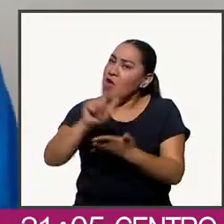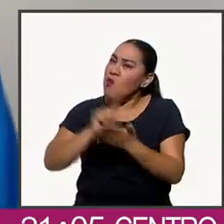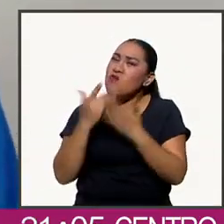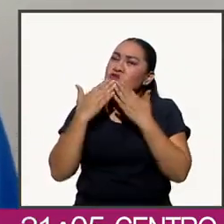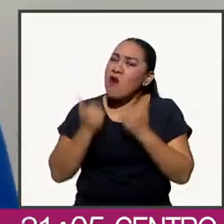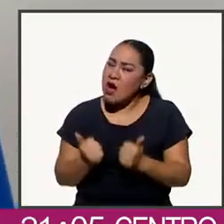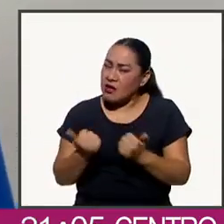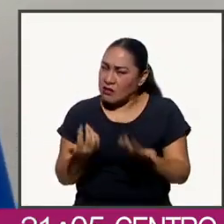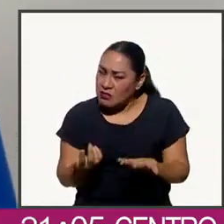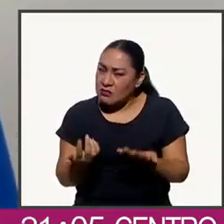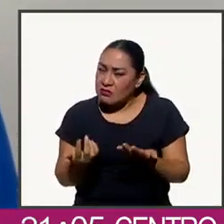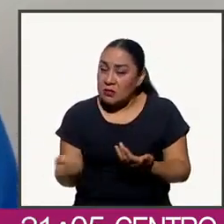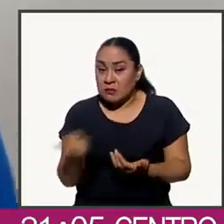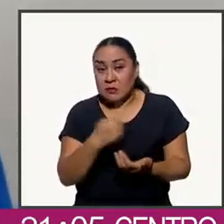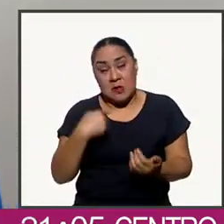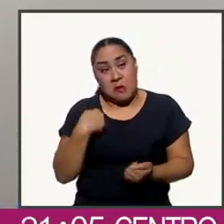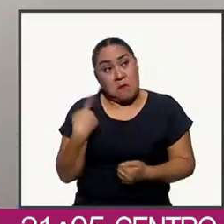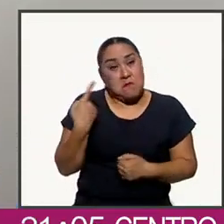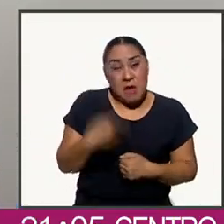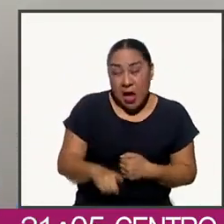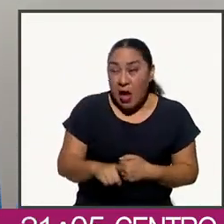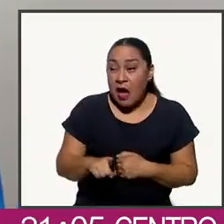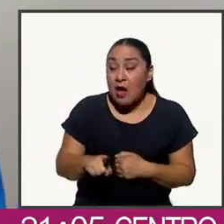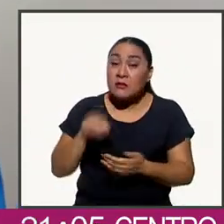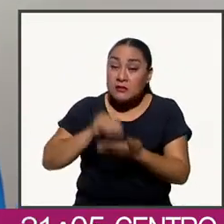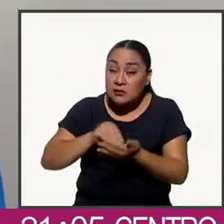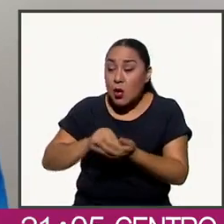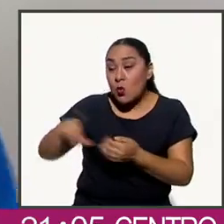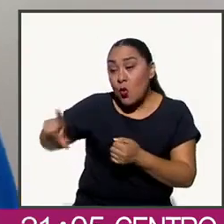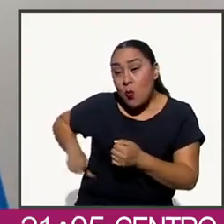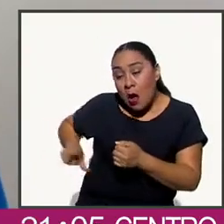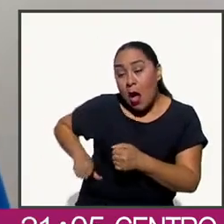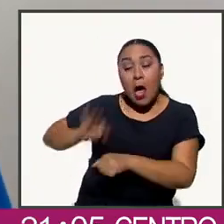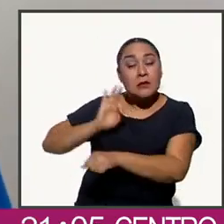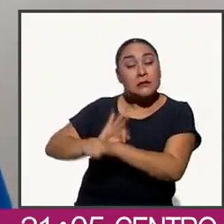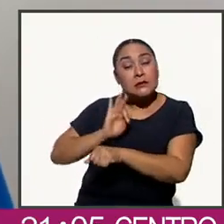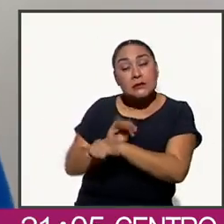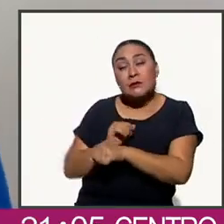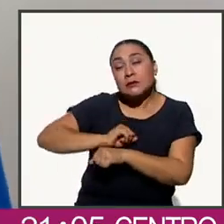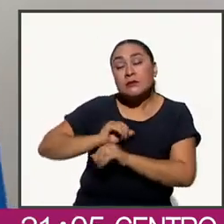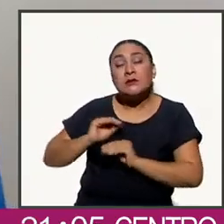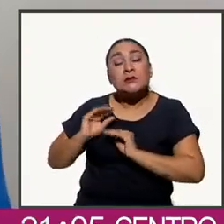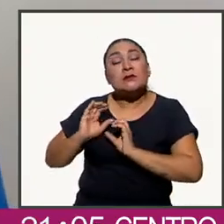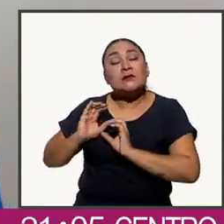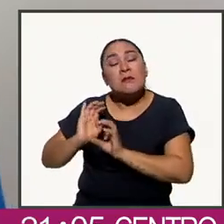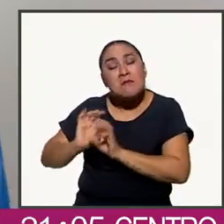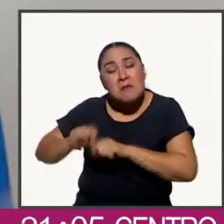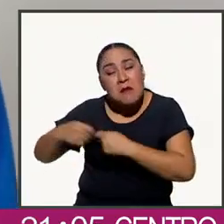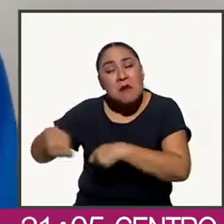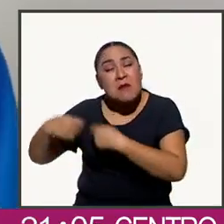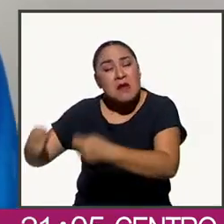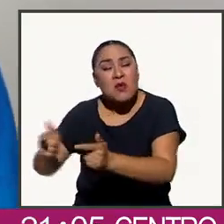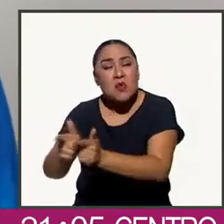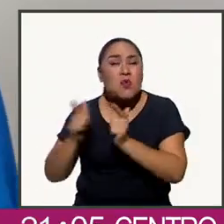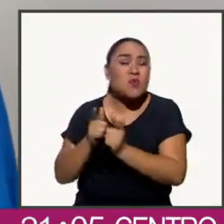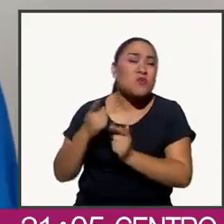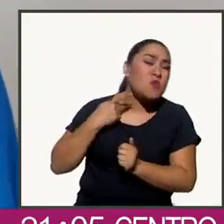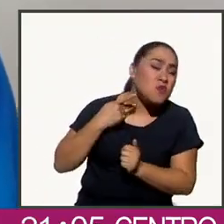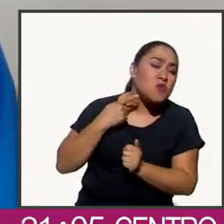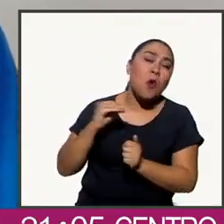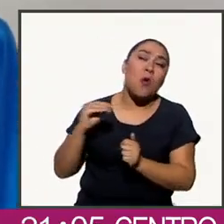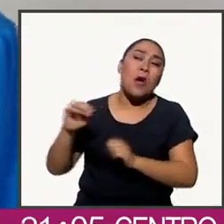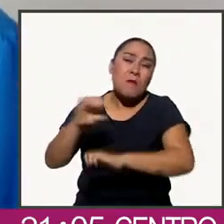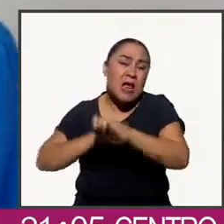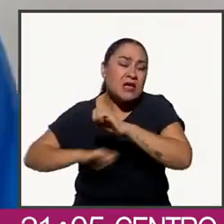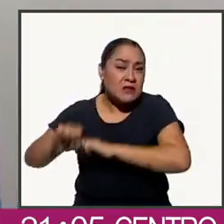podemos oponernos al clientelismo gubernamental echando mano del clientelismo partidista o corporativo.